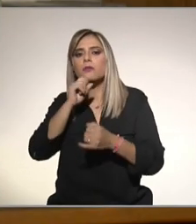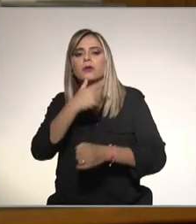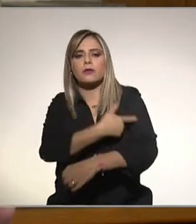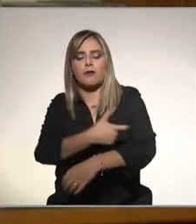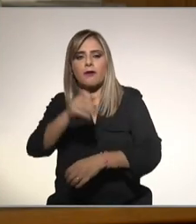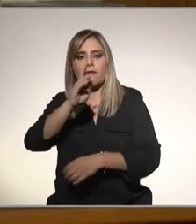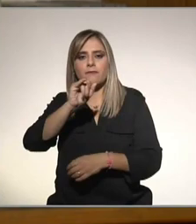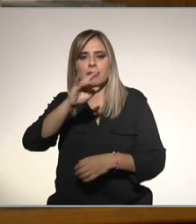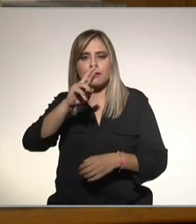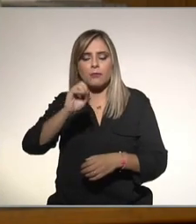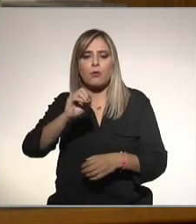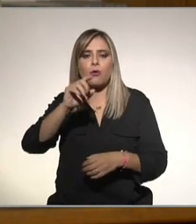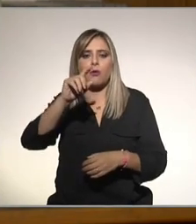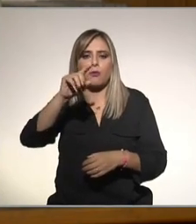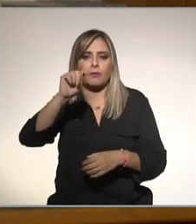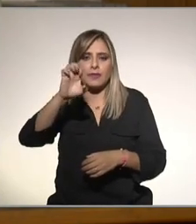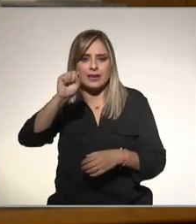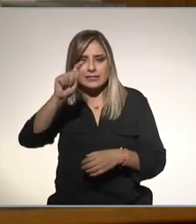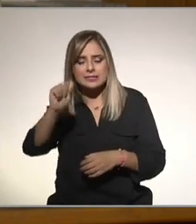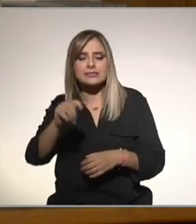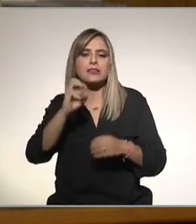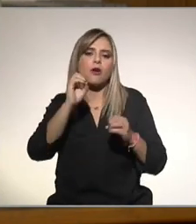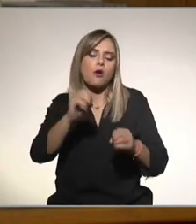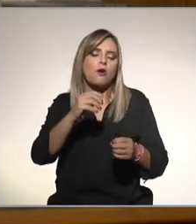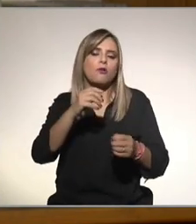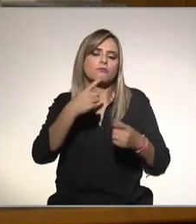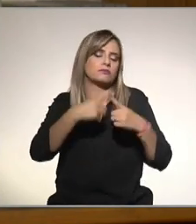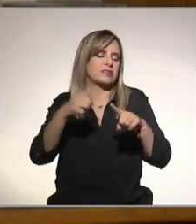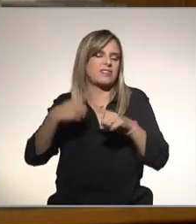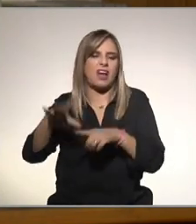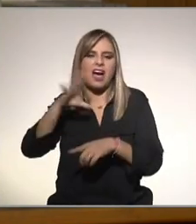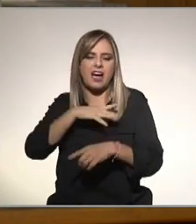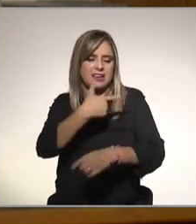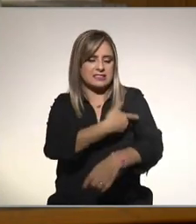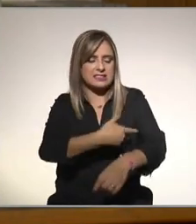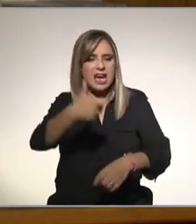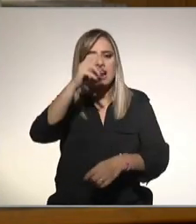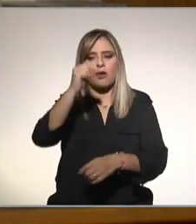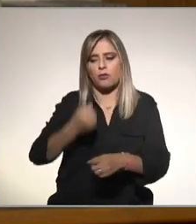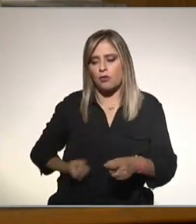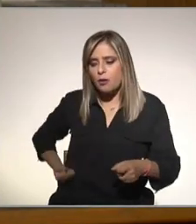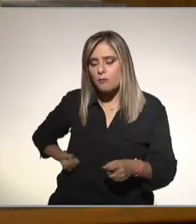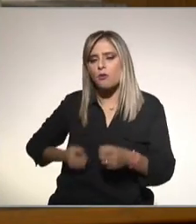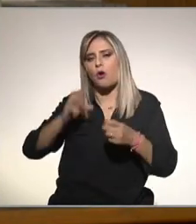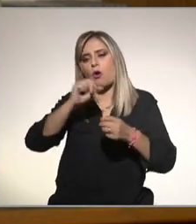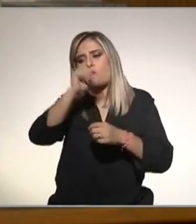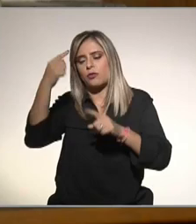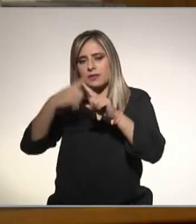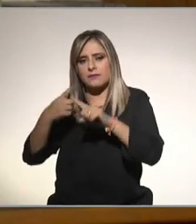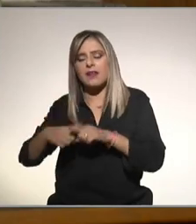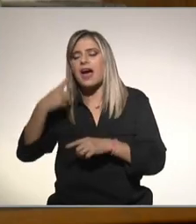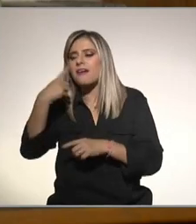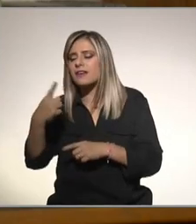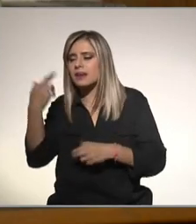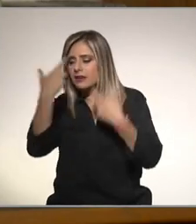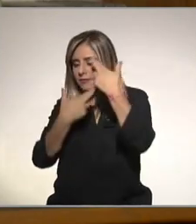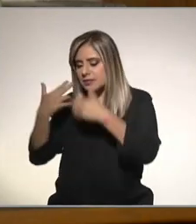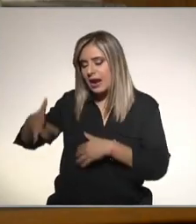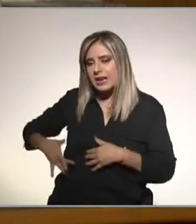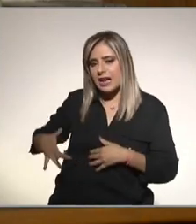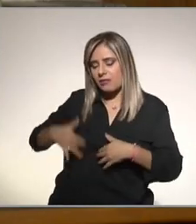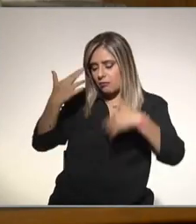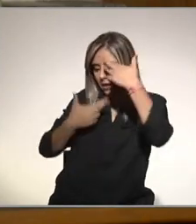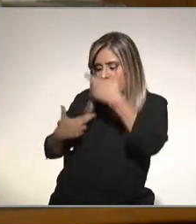Fibromax Fibrotest etcétera o combinaciones de las mismas hay diferentes y esto nos ayuda a ver en qué grado podemos tener ya